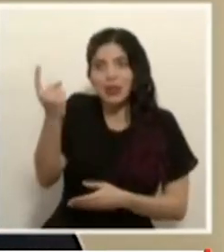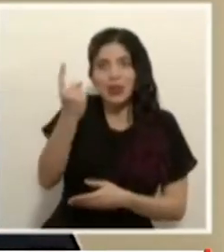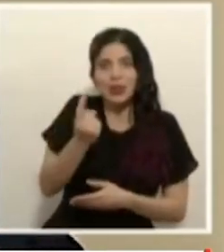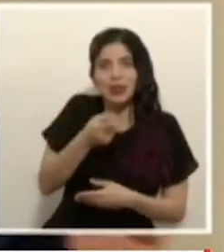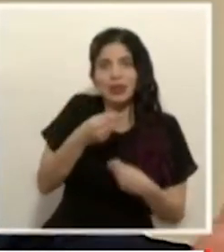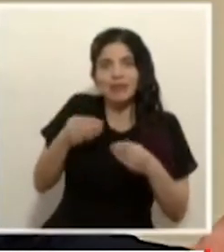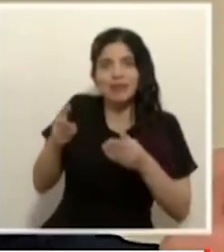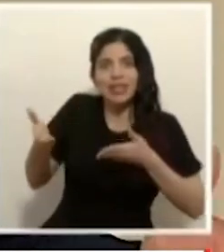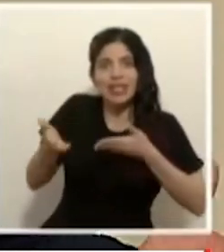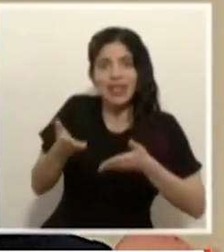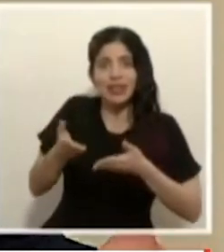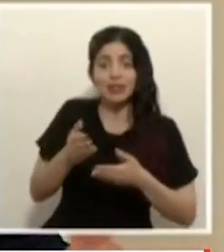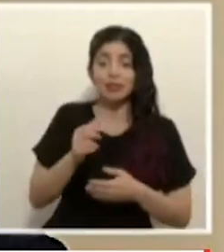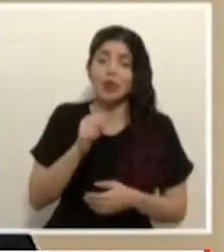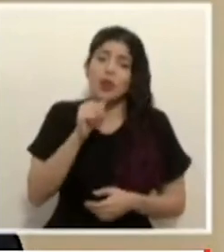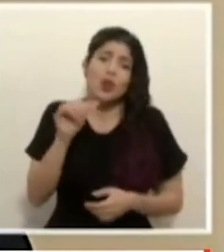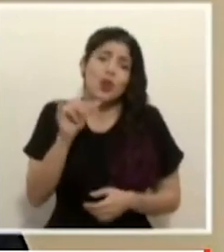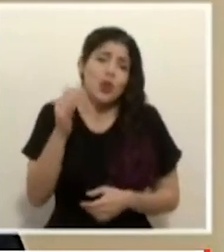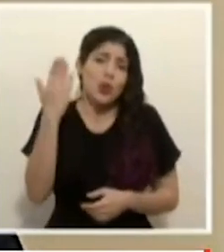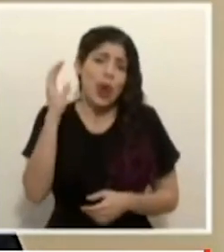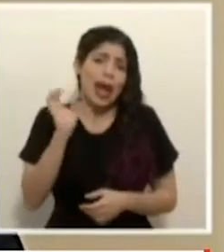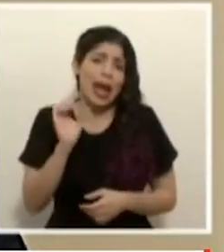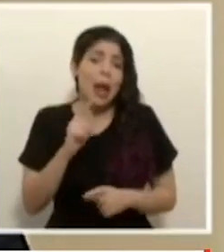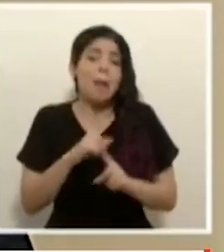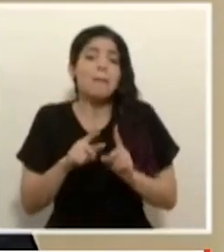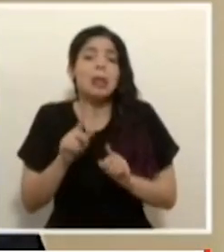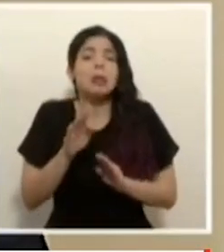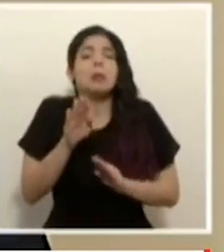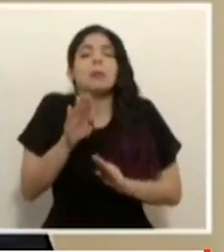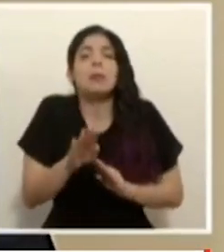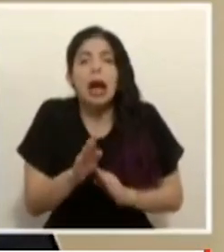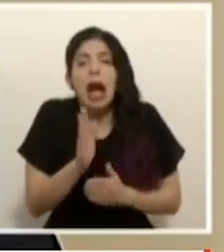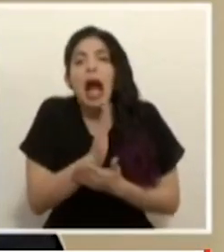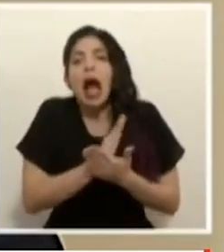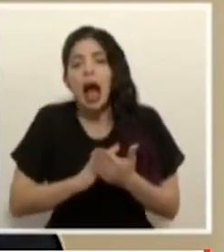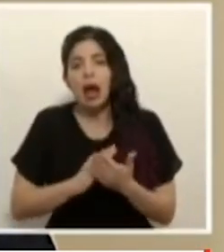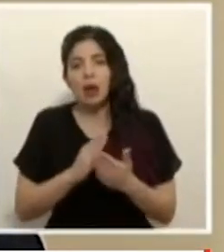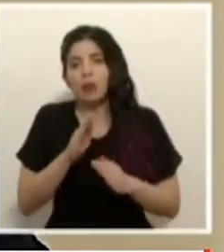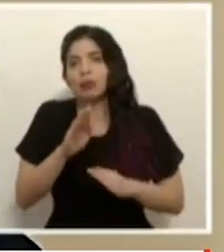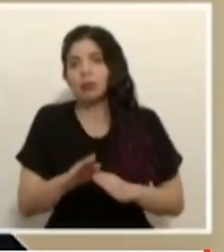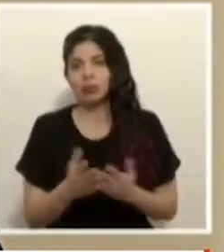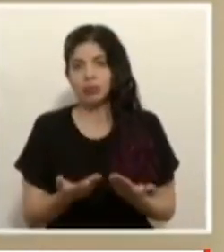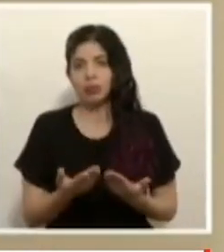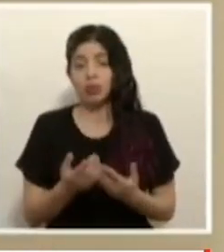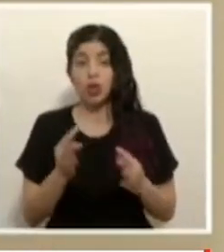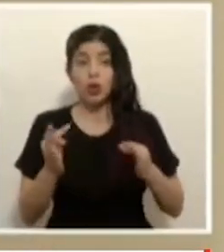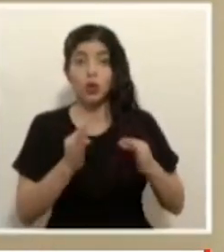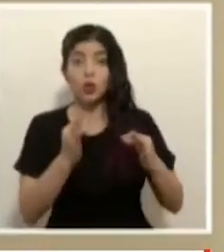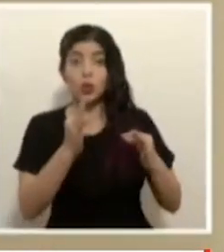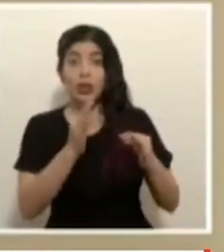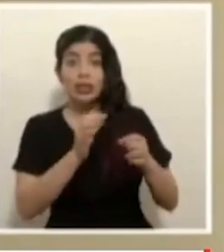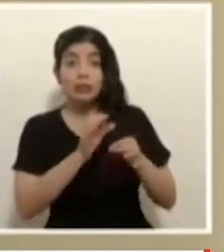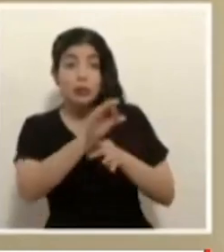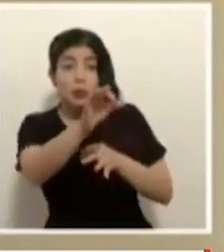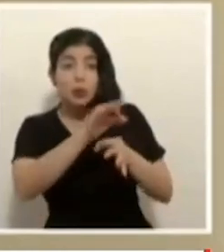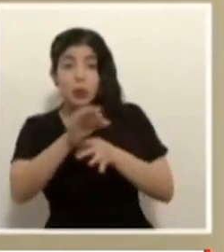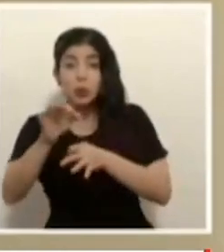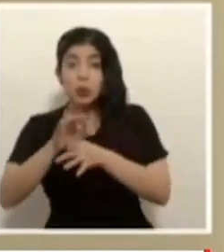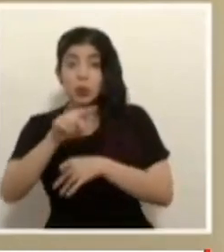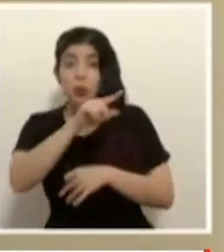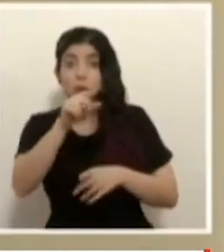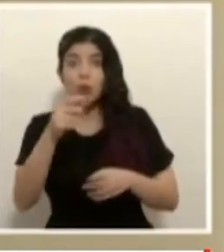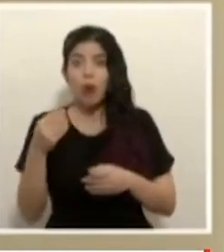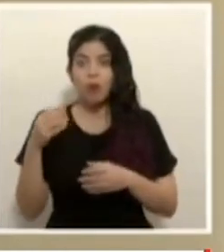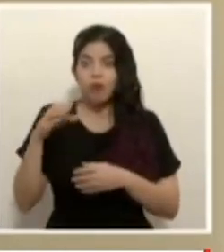no será lo que teníamos en enero pero será un paso adelante el que el turismo local que puede invierta